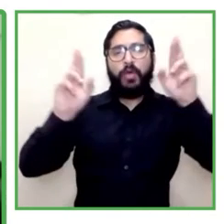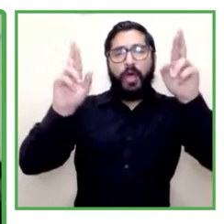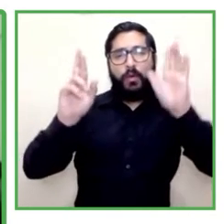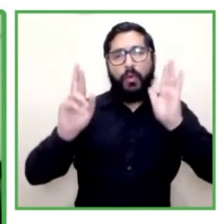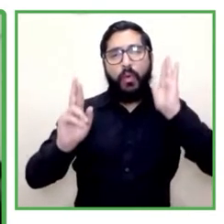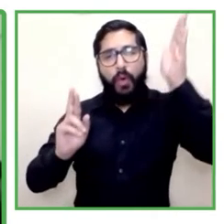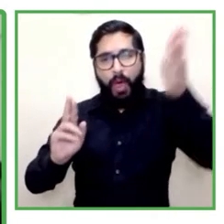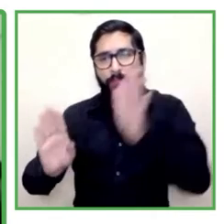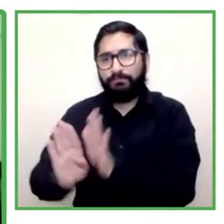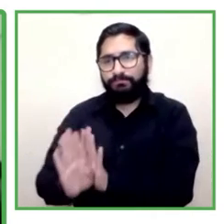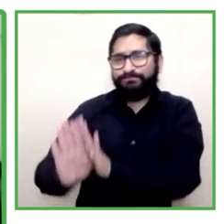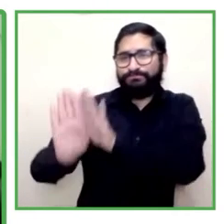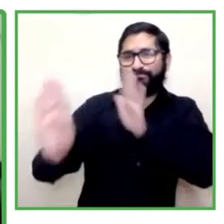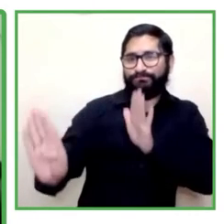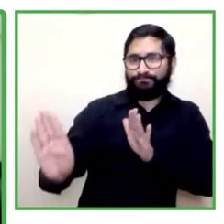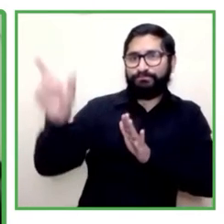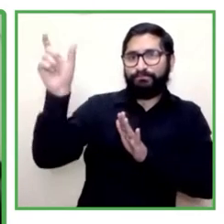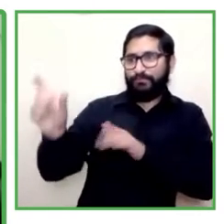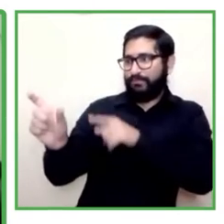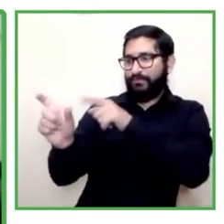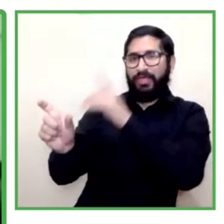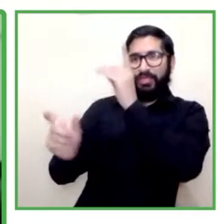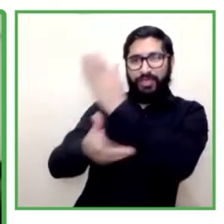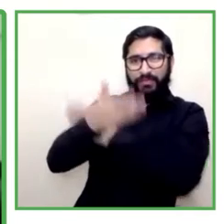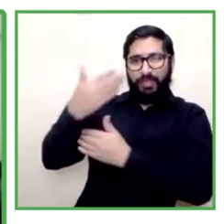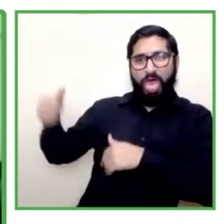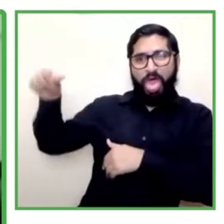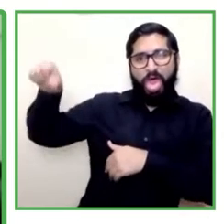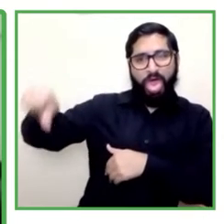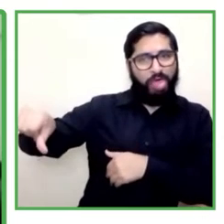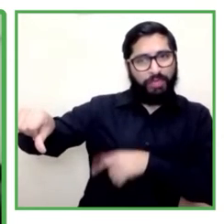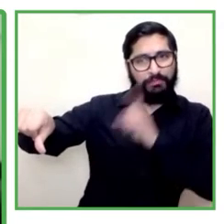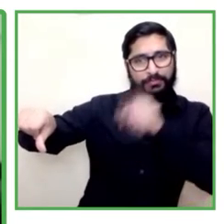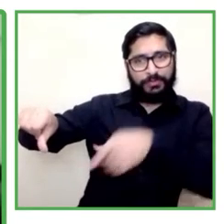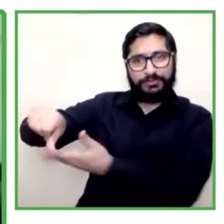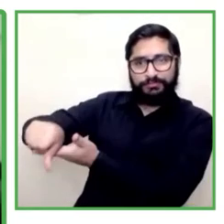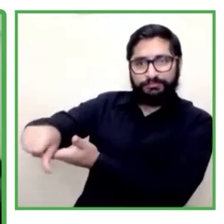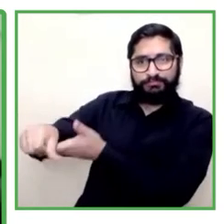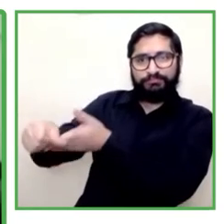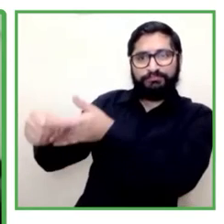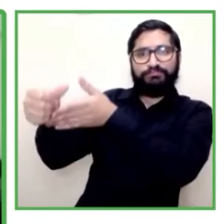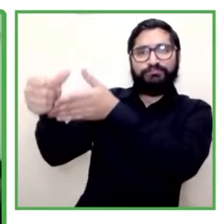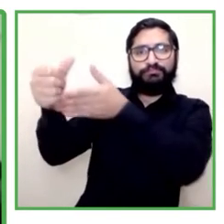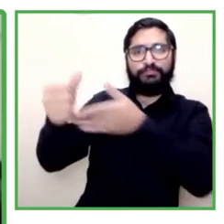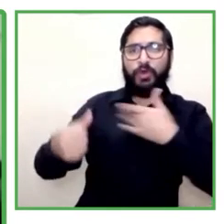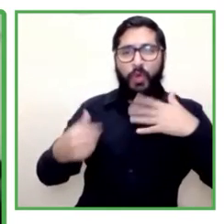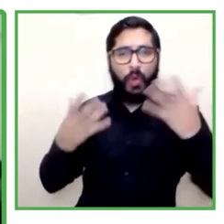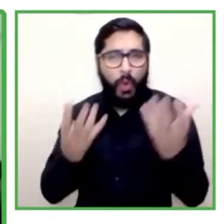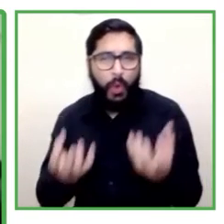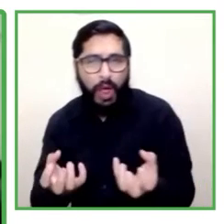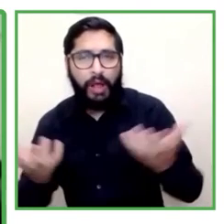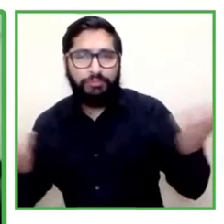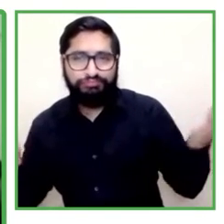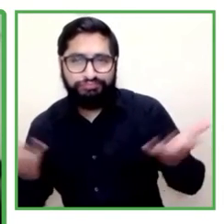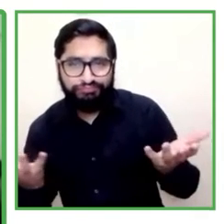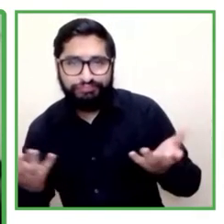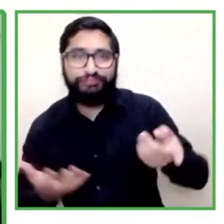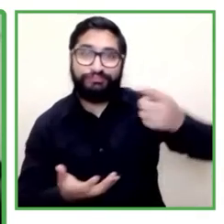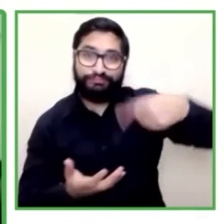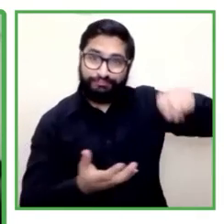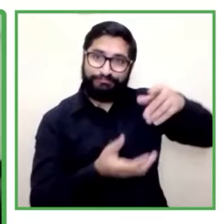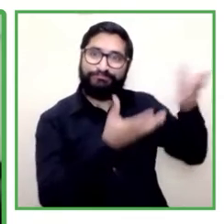pobreza. Entonces, quería yo con mucho gusto invitarles a este panel